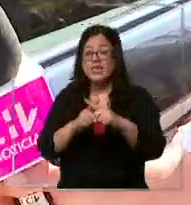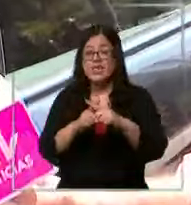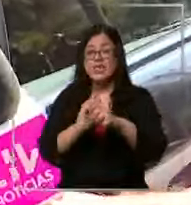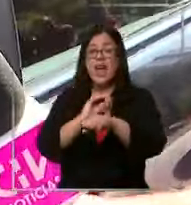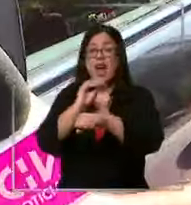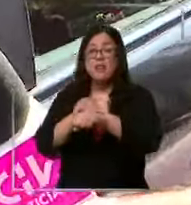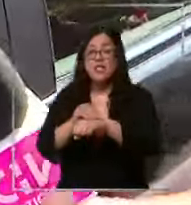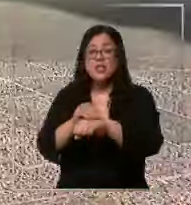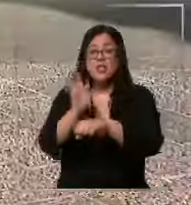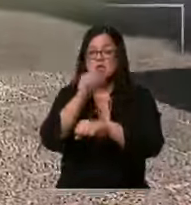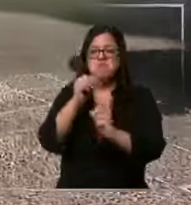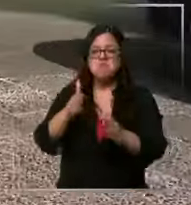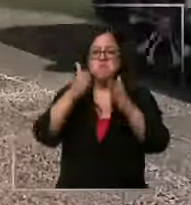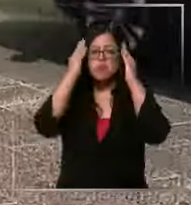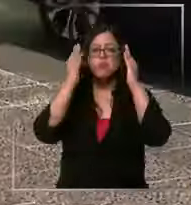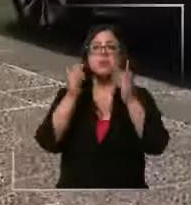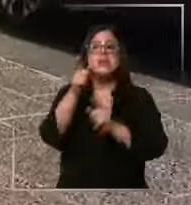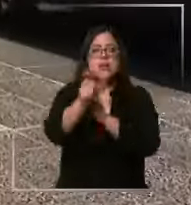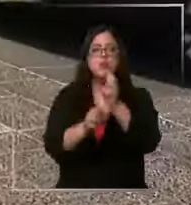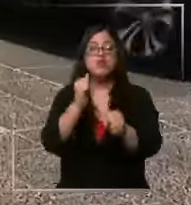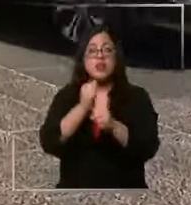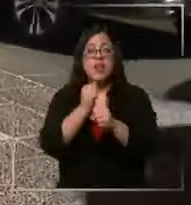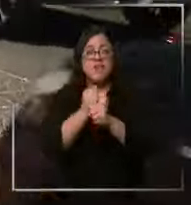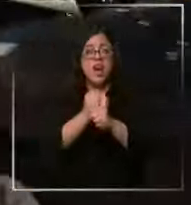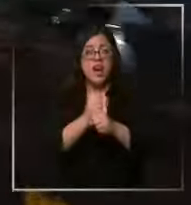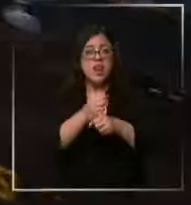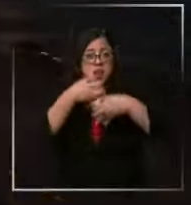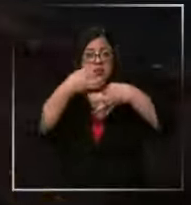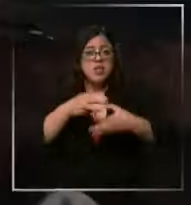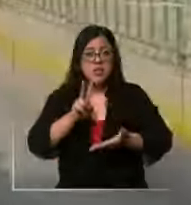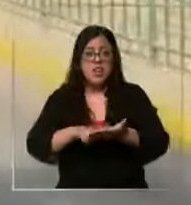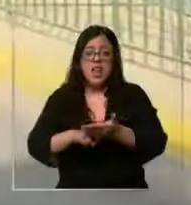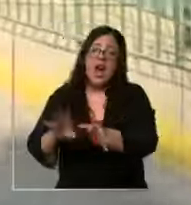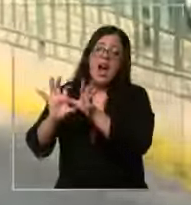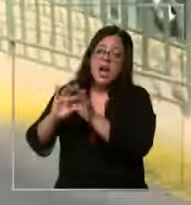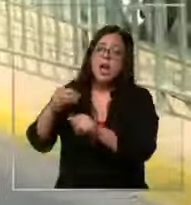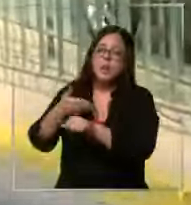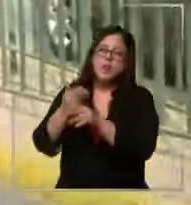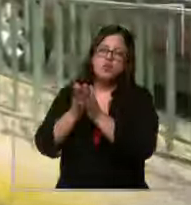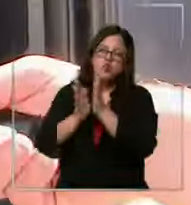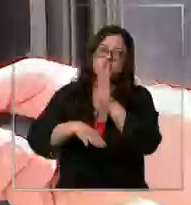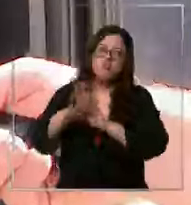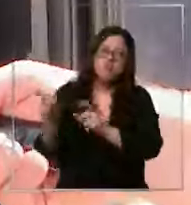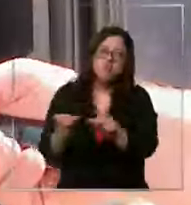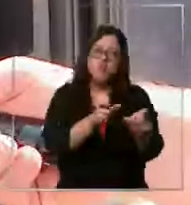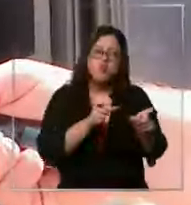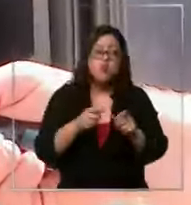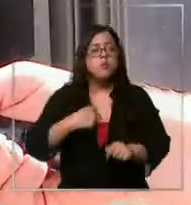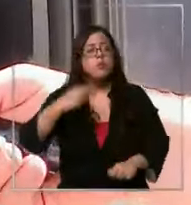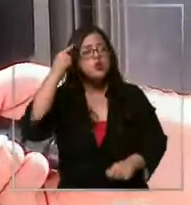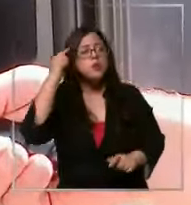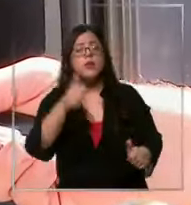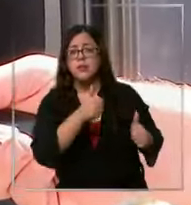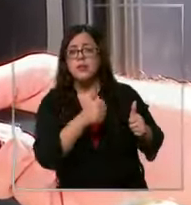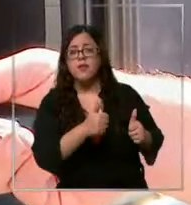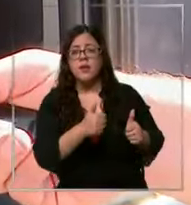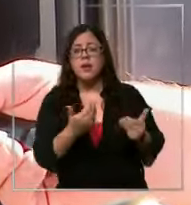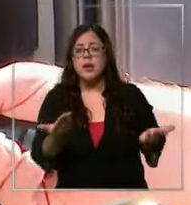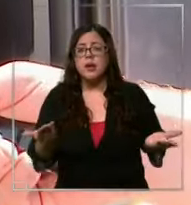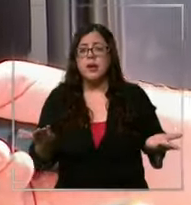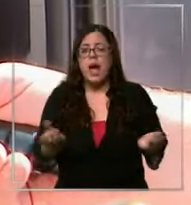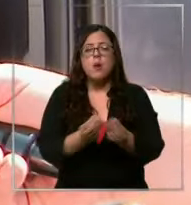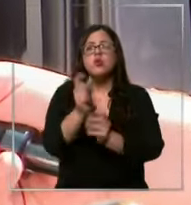alerta no llama mucho la atención. De hecho, quienes trabajan honradamente la agradecen y piden más fiscalización. Yo creo que está bien porque hay muchos